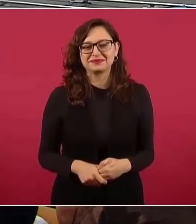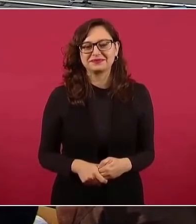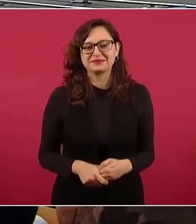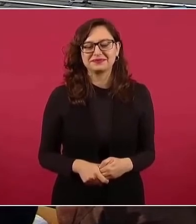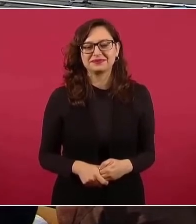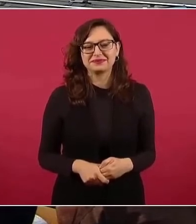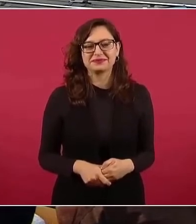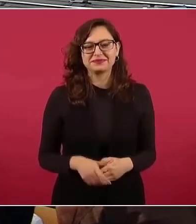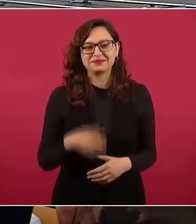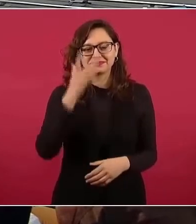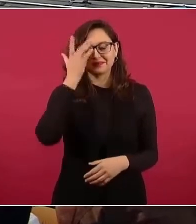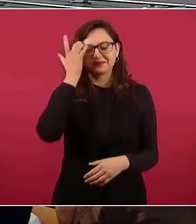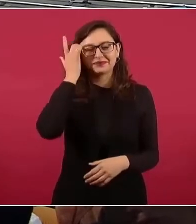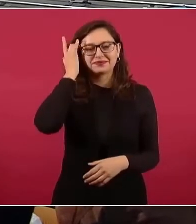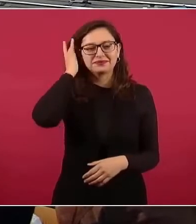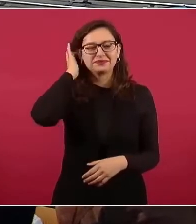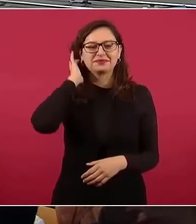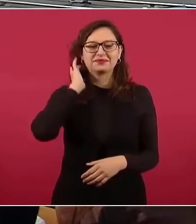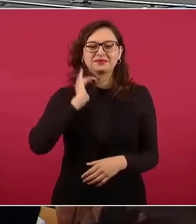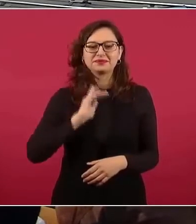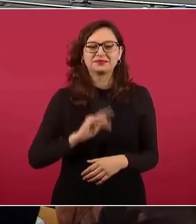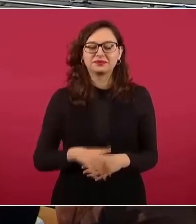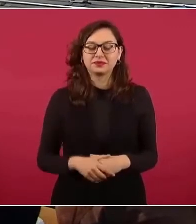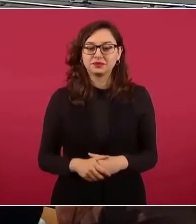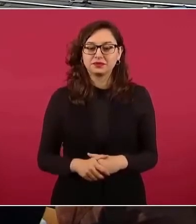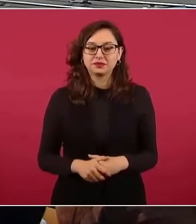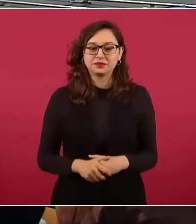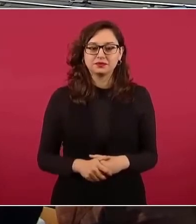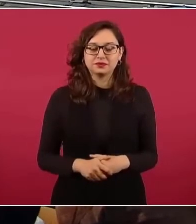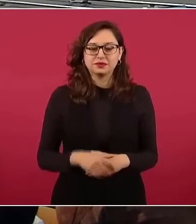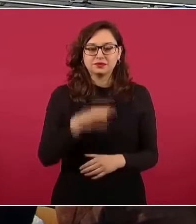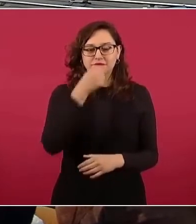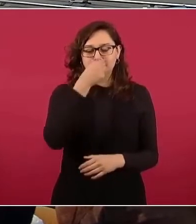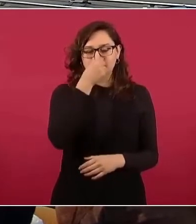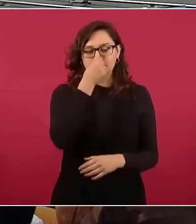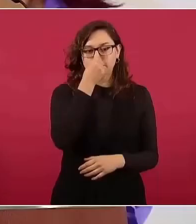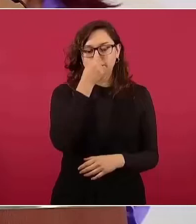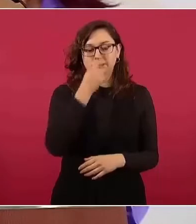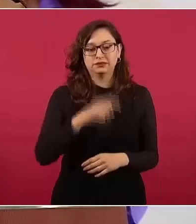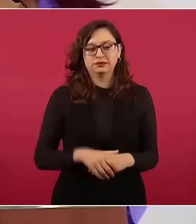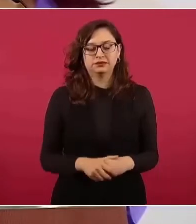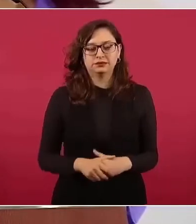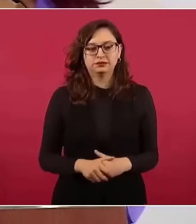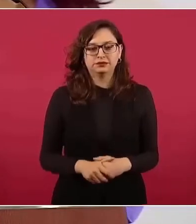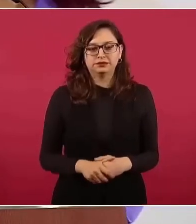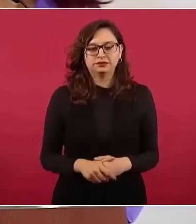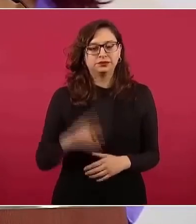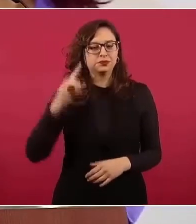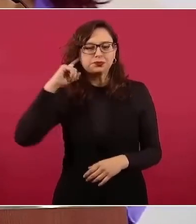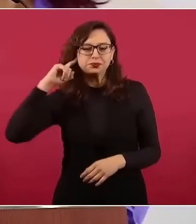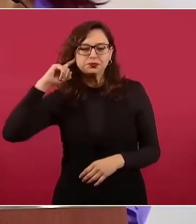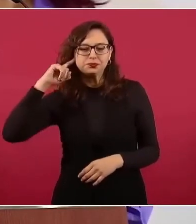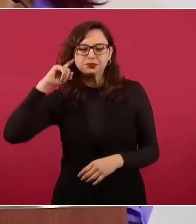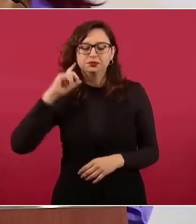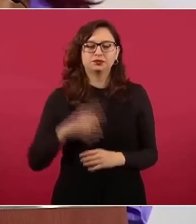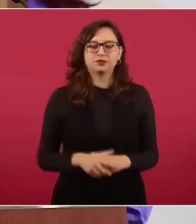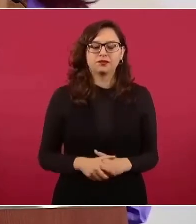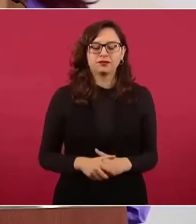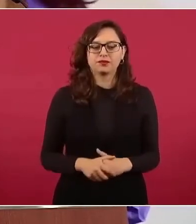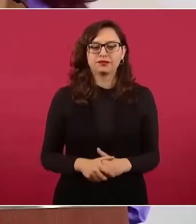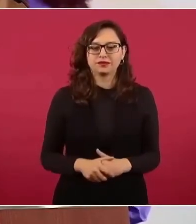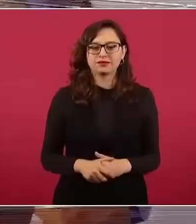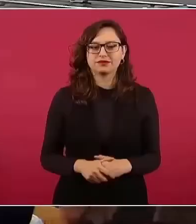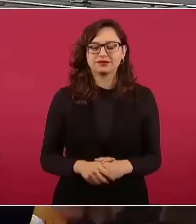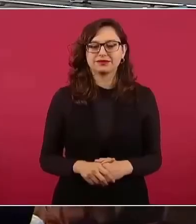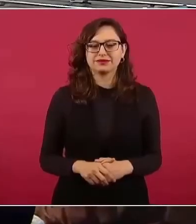¿Pero qué dice de Enrique Semo? Que él podría saberlo nombrado. Pues que Enrique Semo y muchos militares son académicos. Ah, sí.